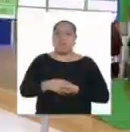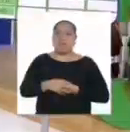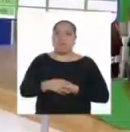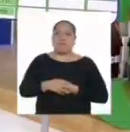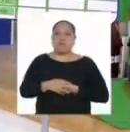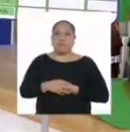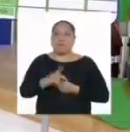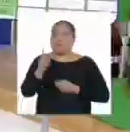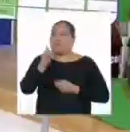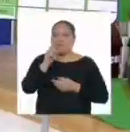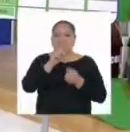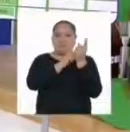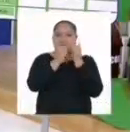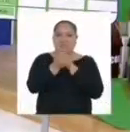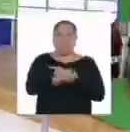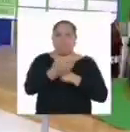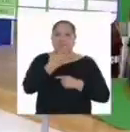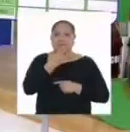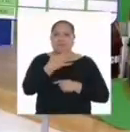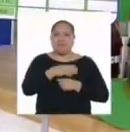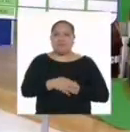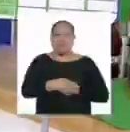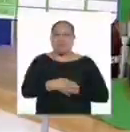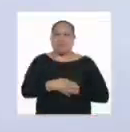Aún no cambia de color.